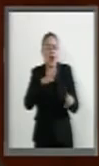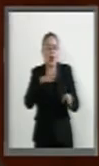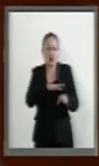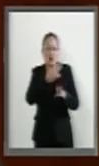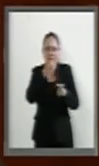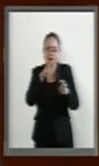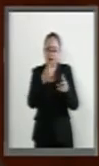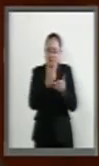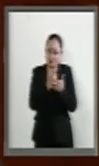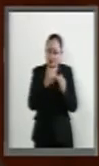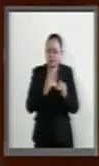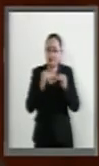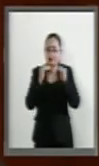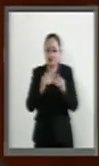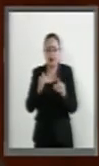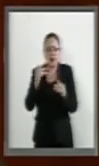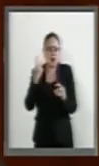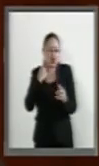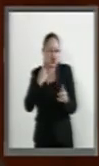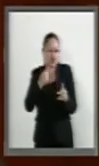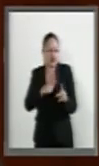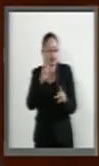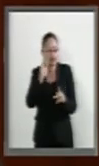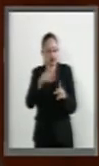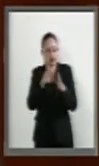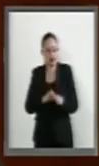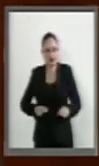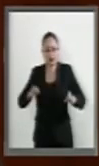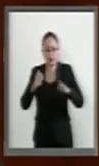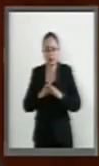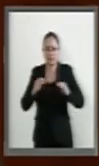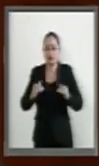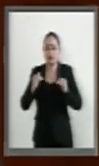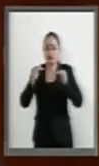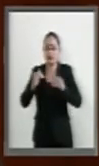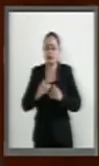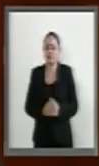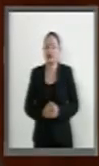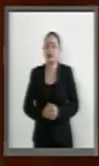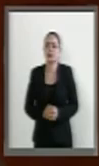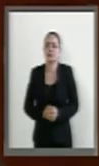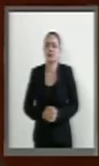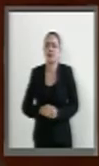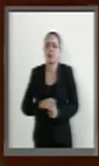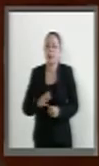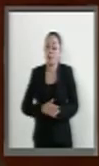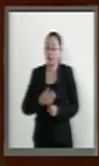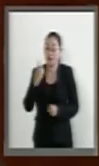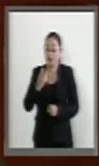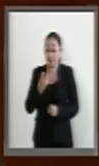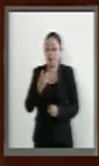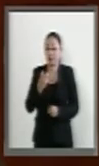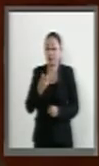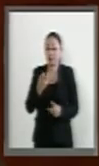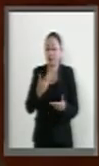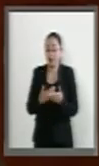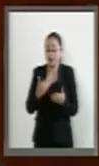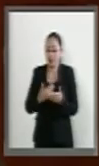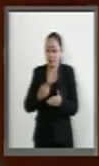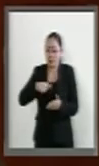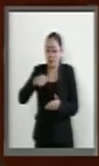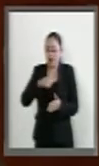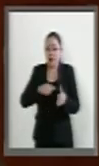intereses geopolíticos. Es por ello, señora secretaria, que nos llena de optimismo constatar